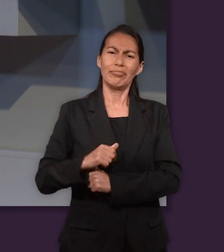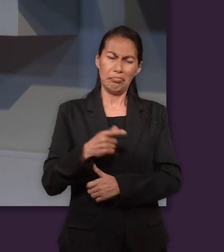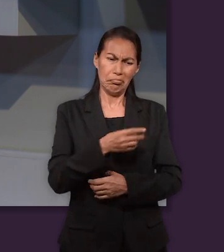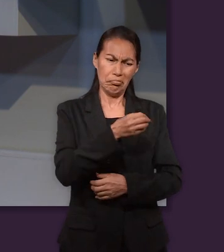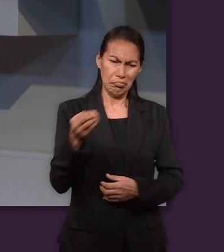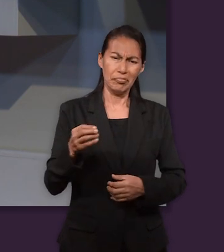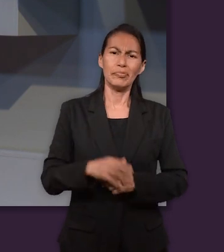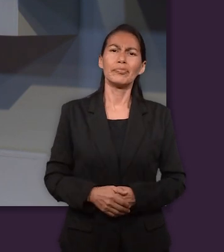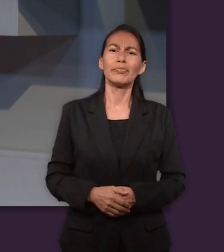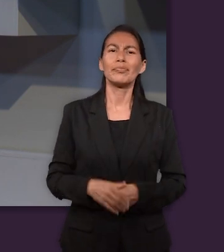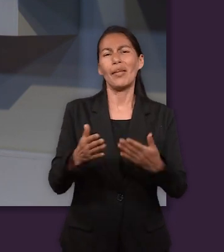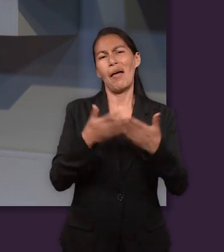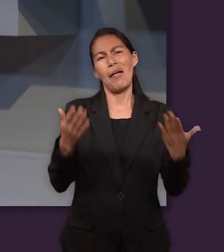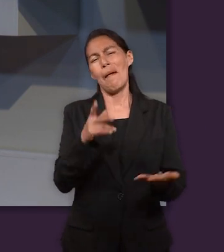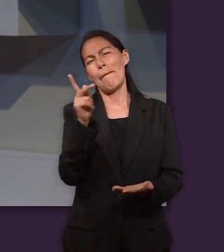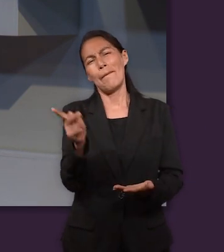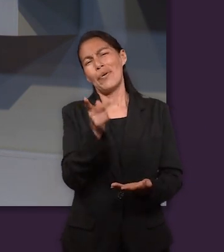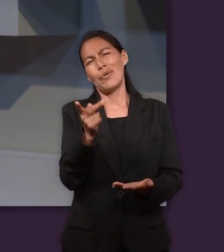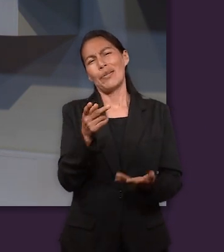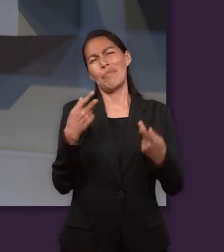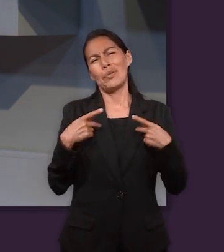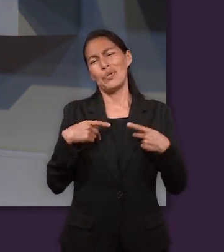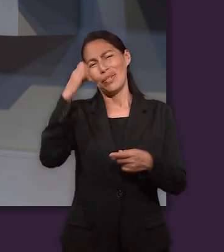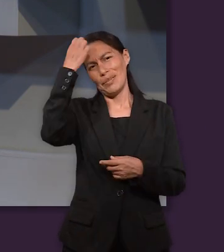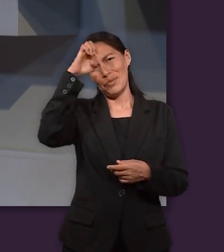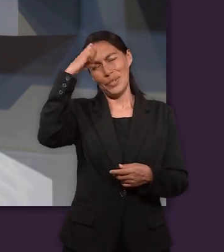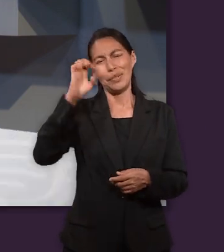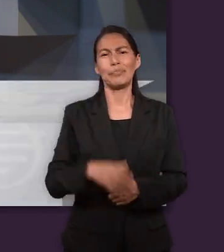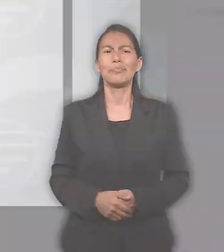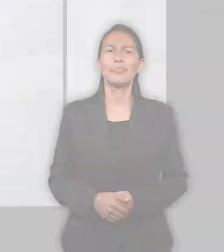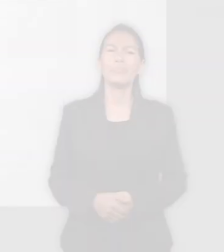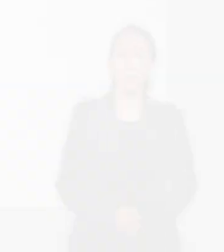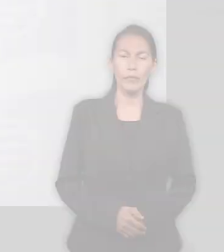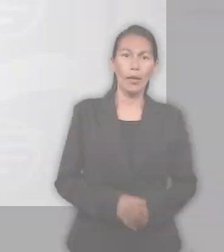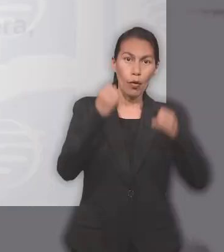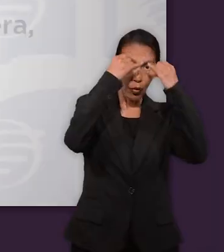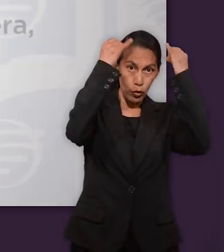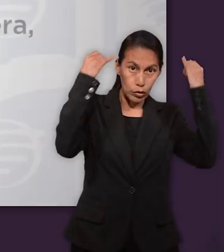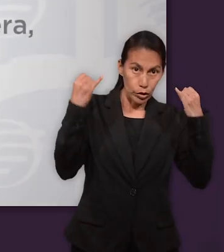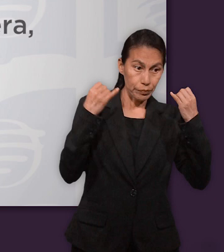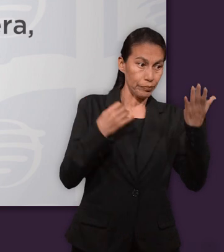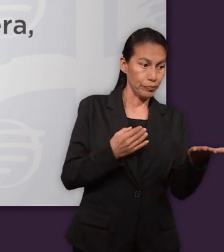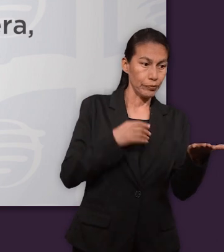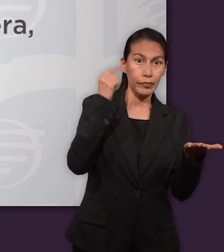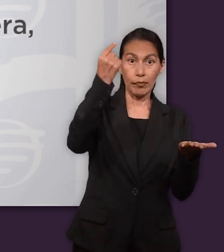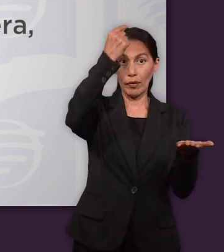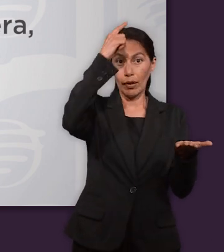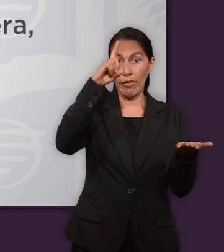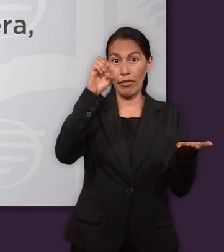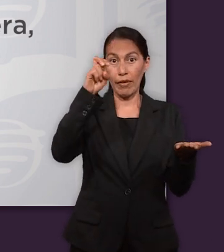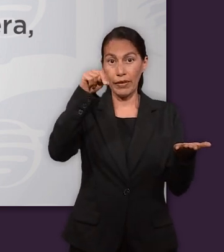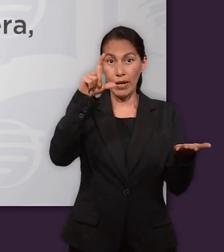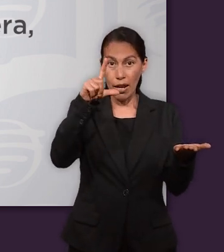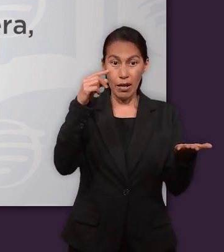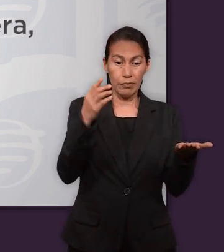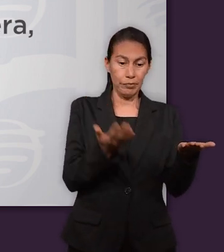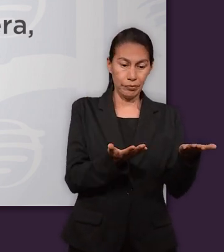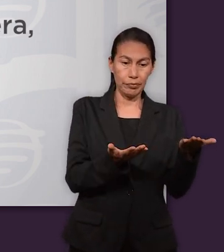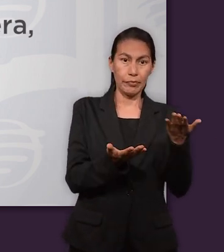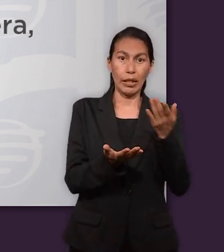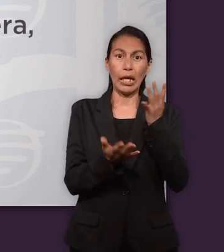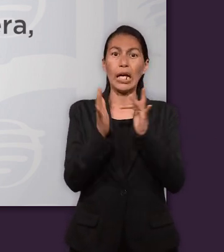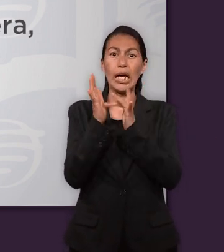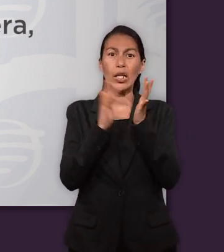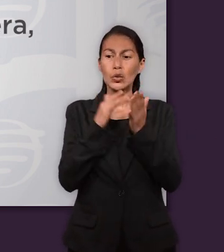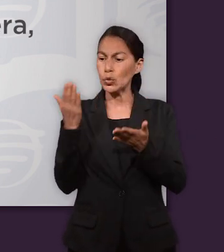Entonces, me gustaría pasar aquí a la pregunta al experto. Le queremos hacer la siguiente pregunta que dice así. Comparando a José con